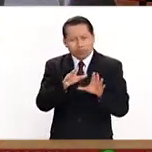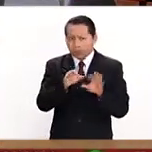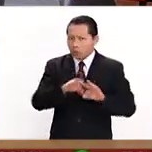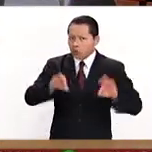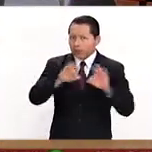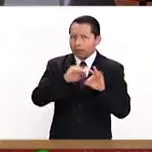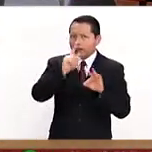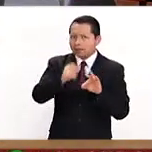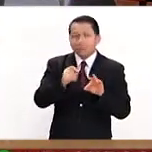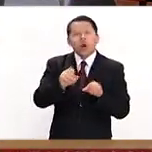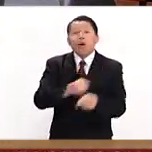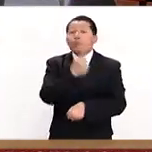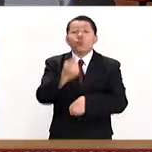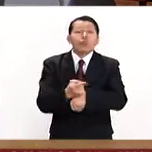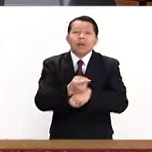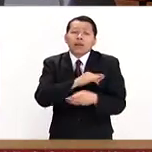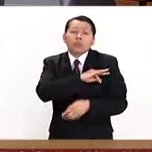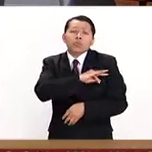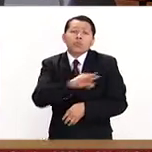para todas las personas,